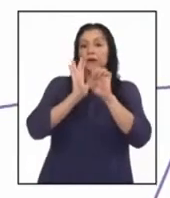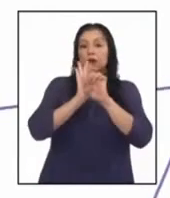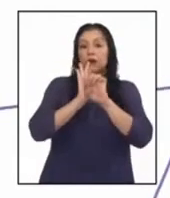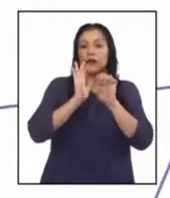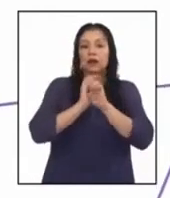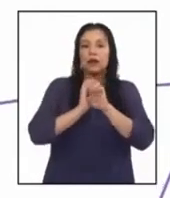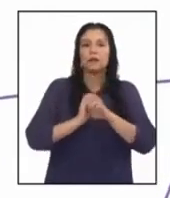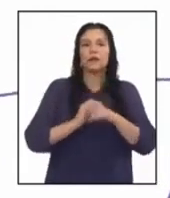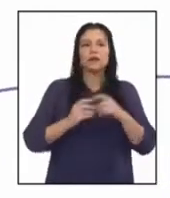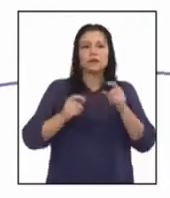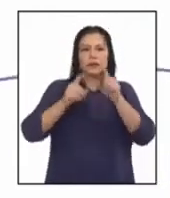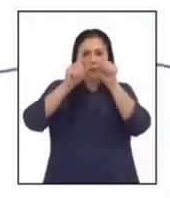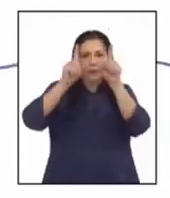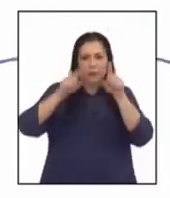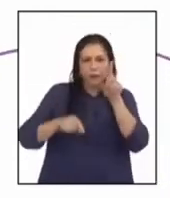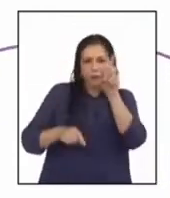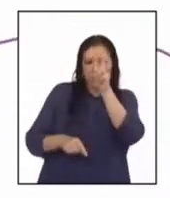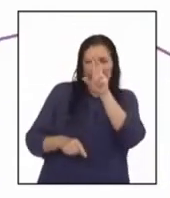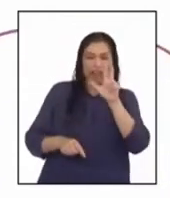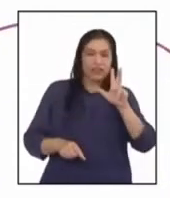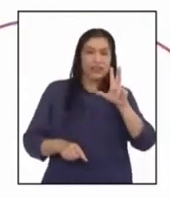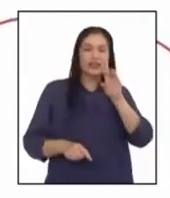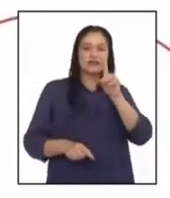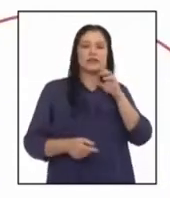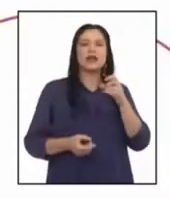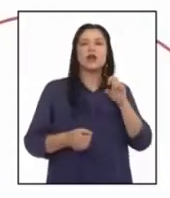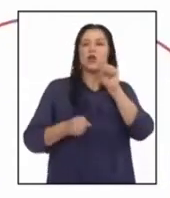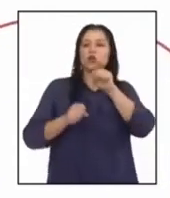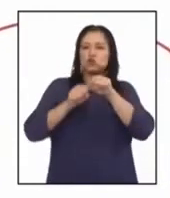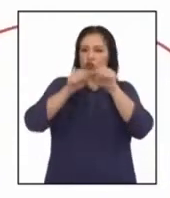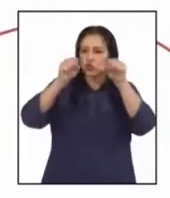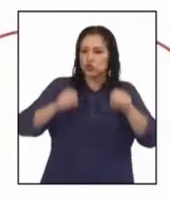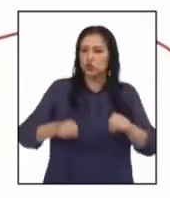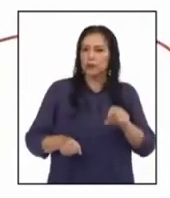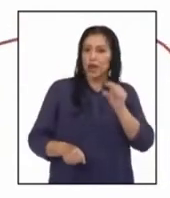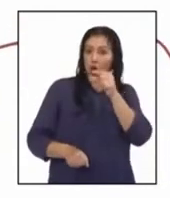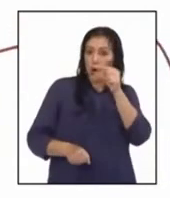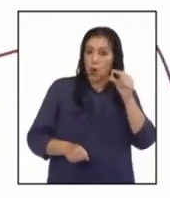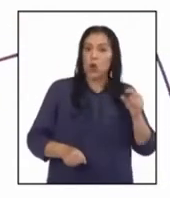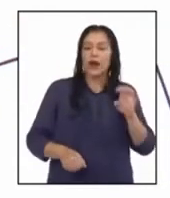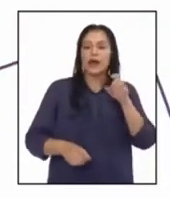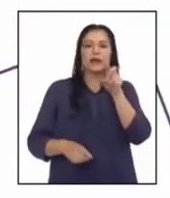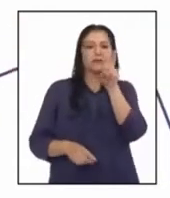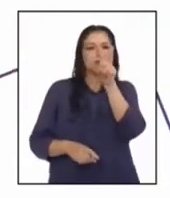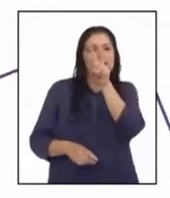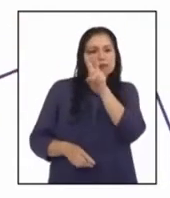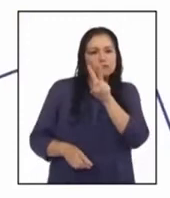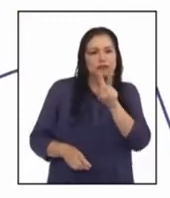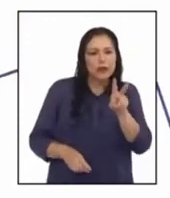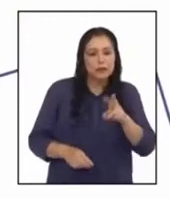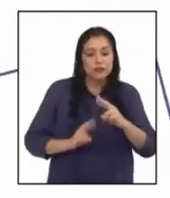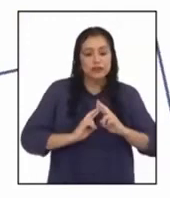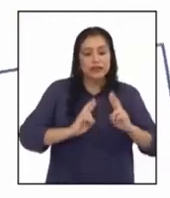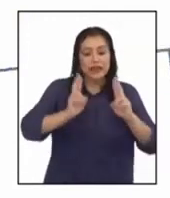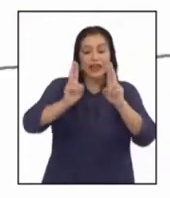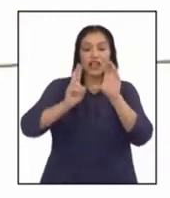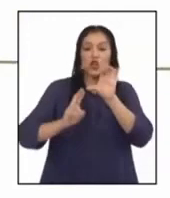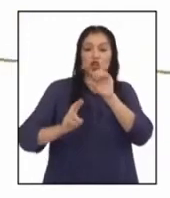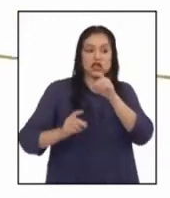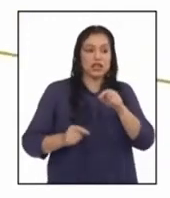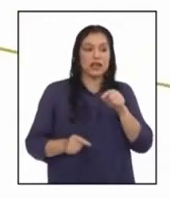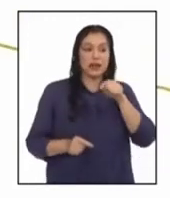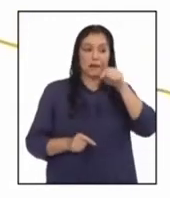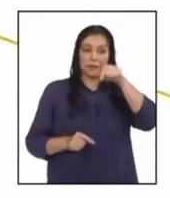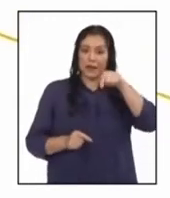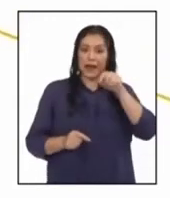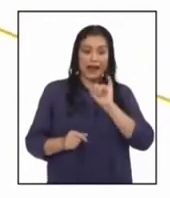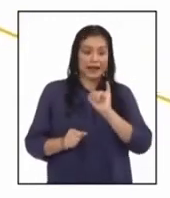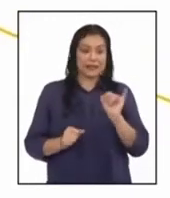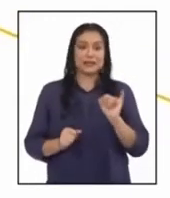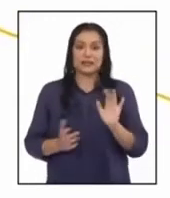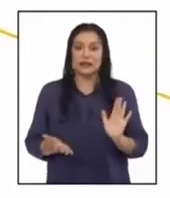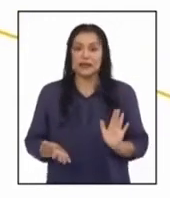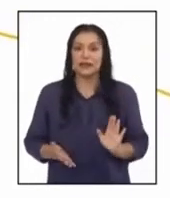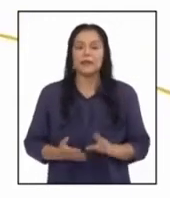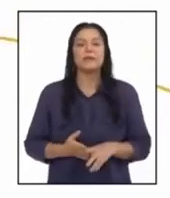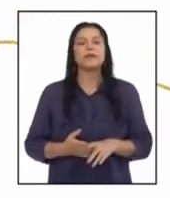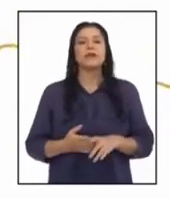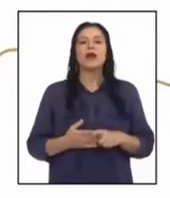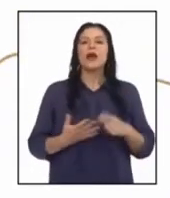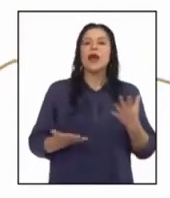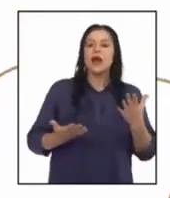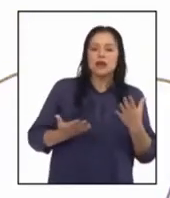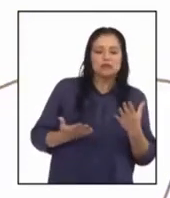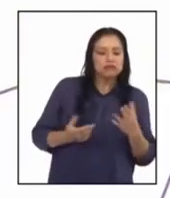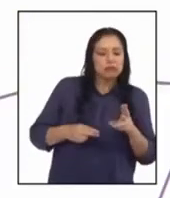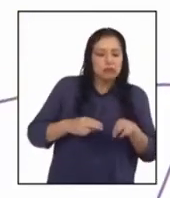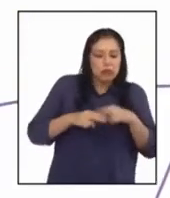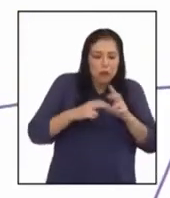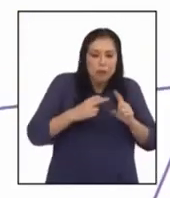al tomar una vista en 3D con la ayuda del software Google Air, se observa que el río Chira está aquí, a la izquierda. En su